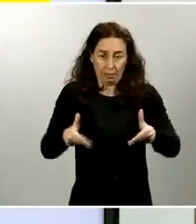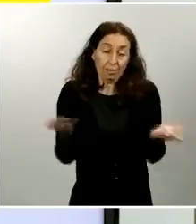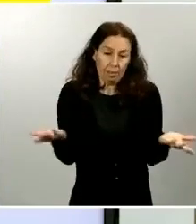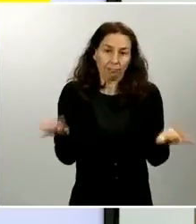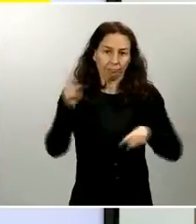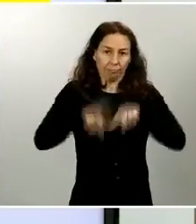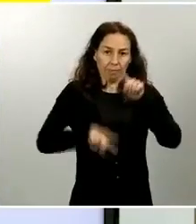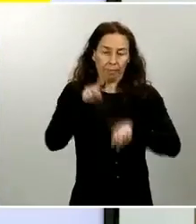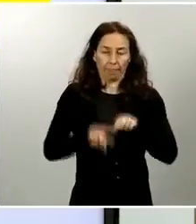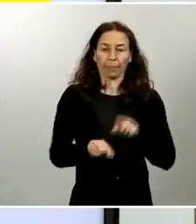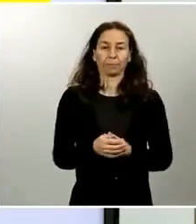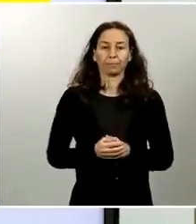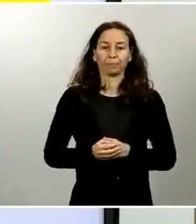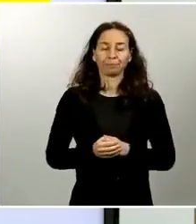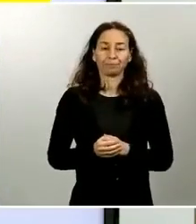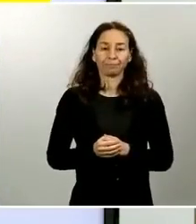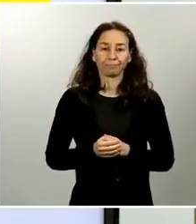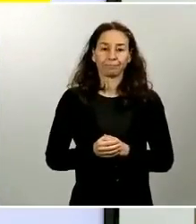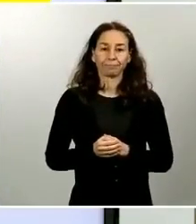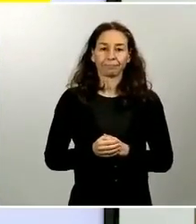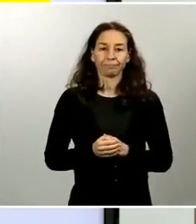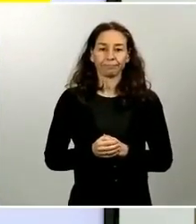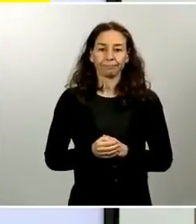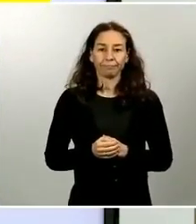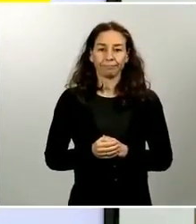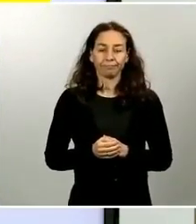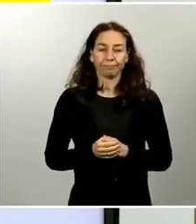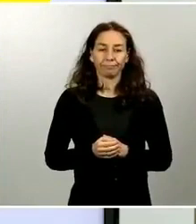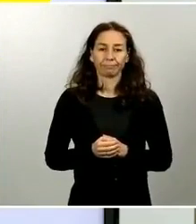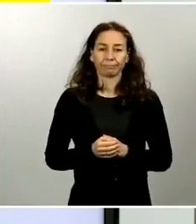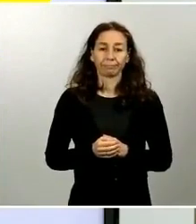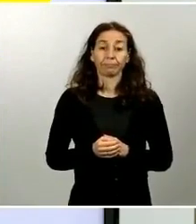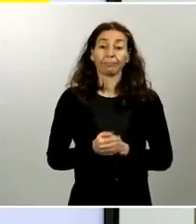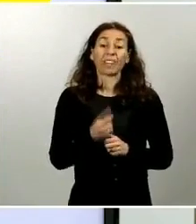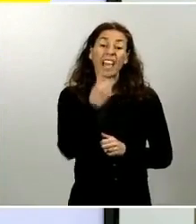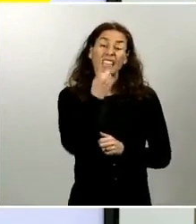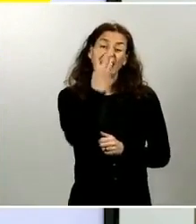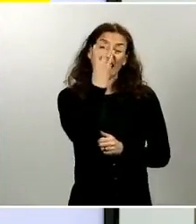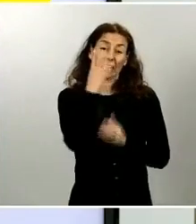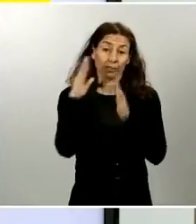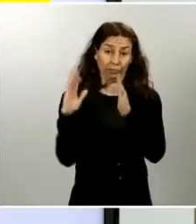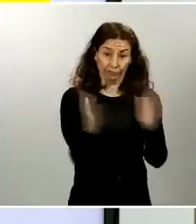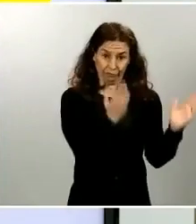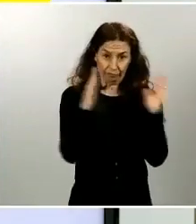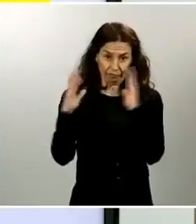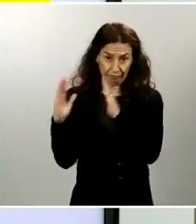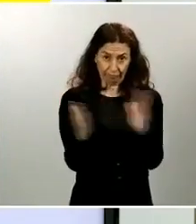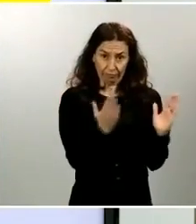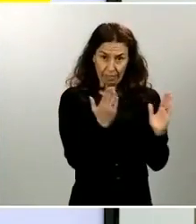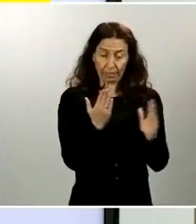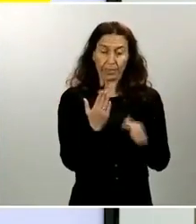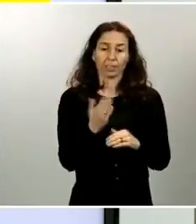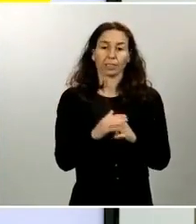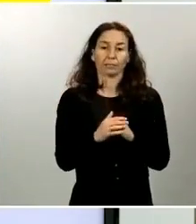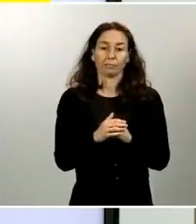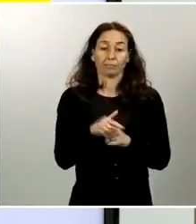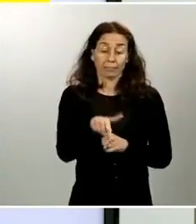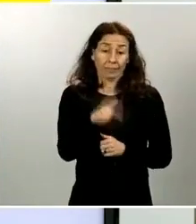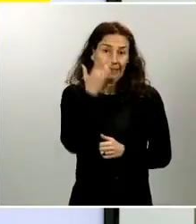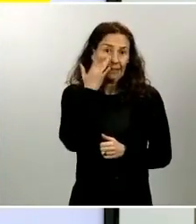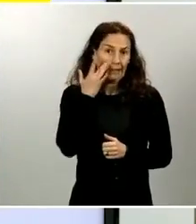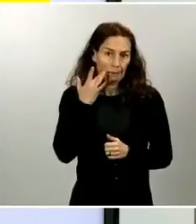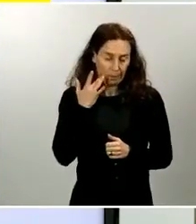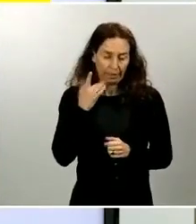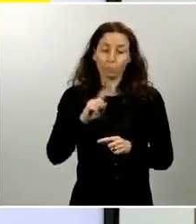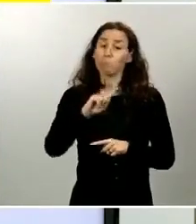residencia. Hay tres fases en las que se divide esta actuación. Una fase